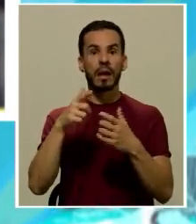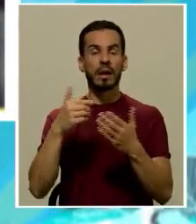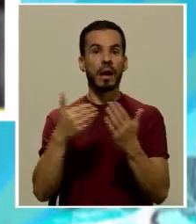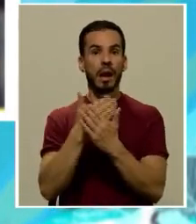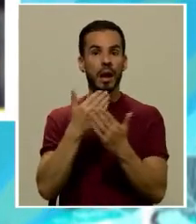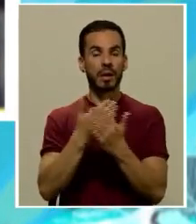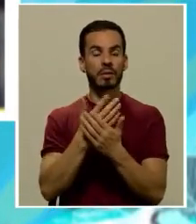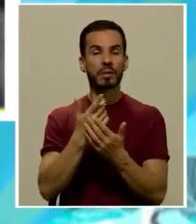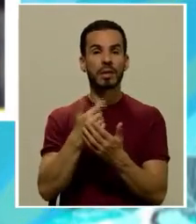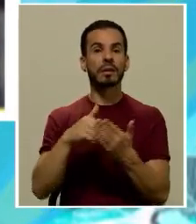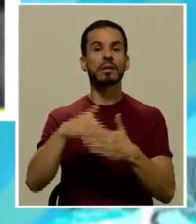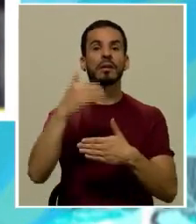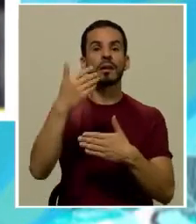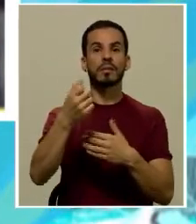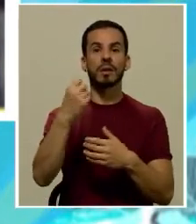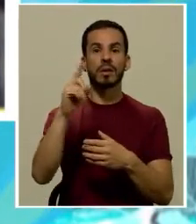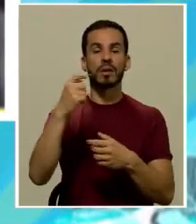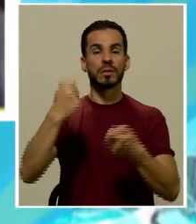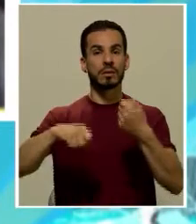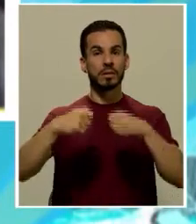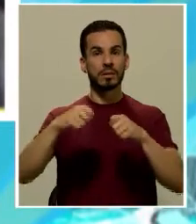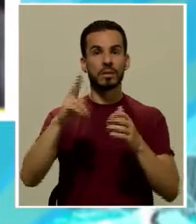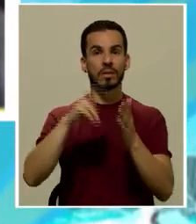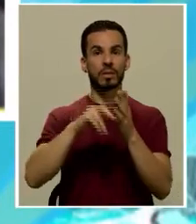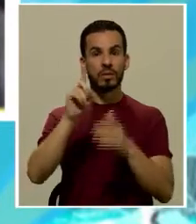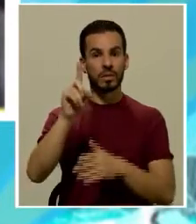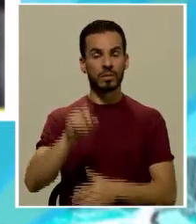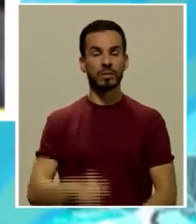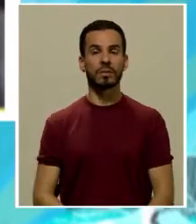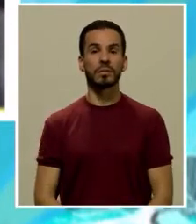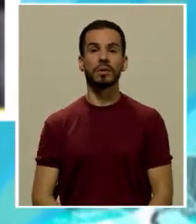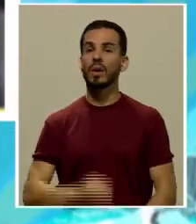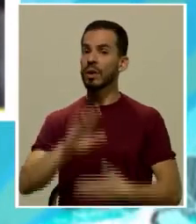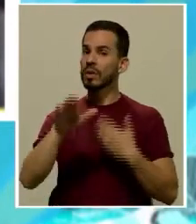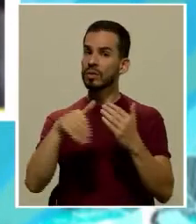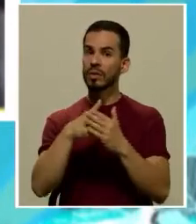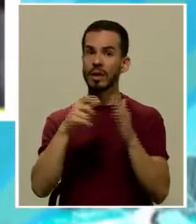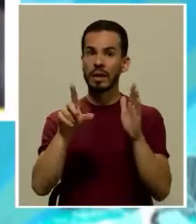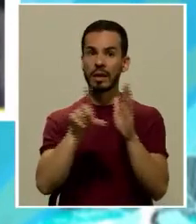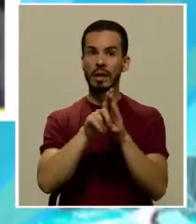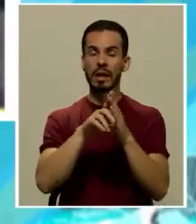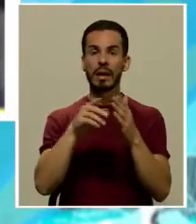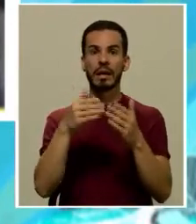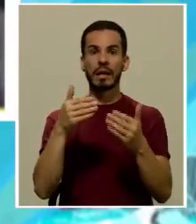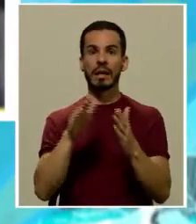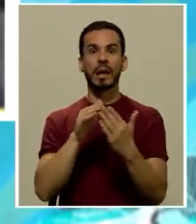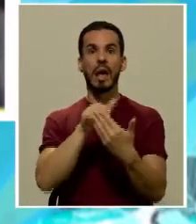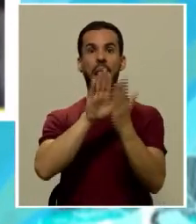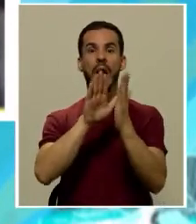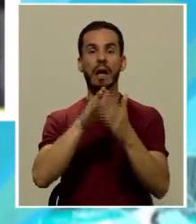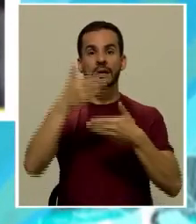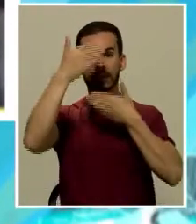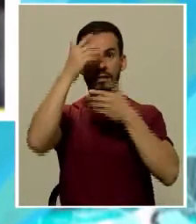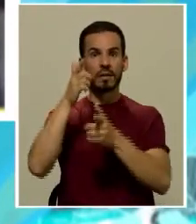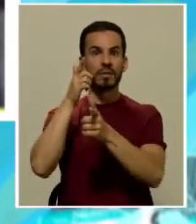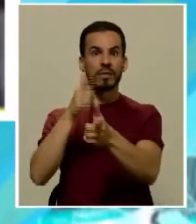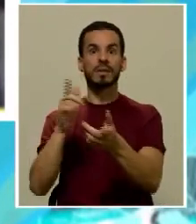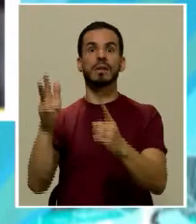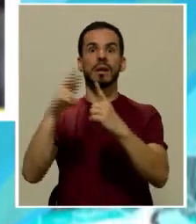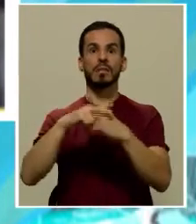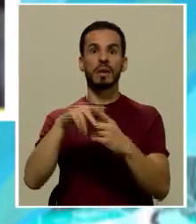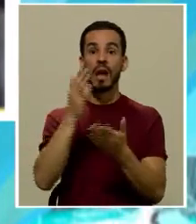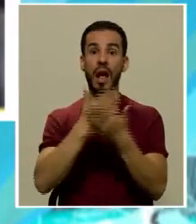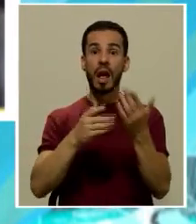actualidad después del 11 de septiembre de 2001 y toda la legislación antiterrorista que se fue aplicando. Y entonces,